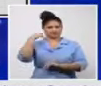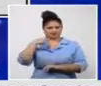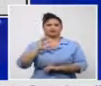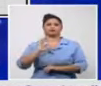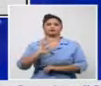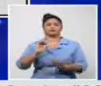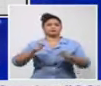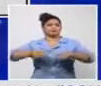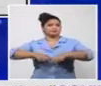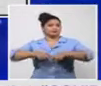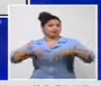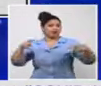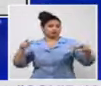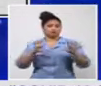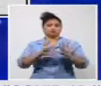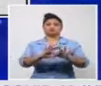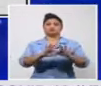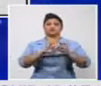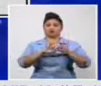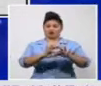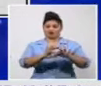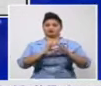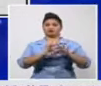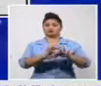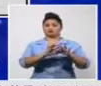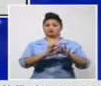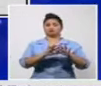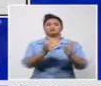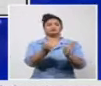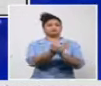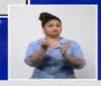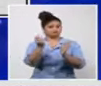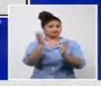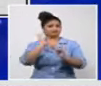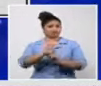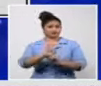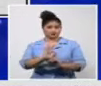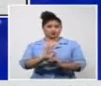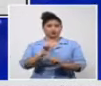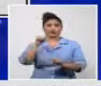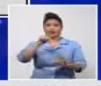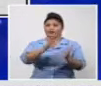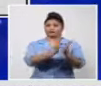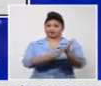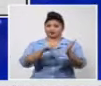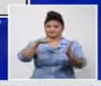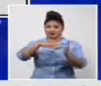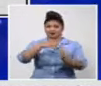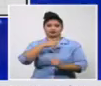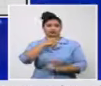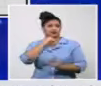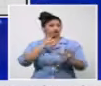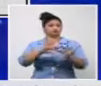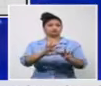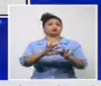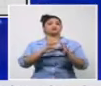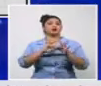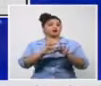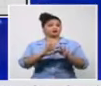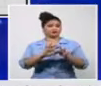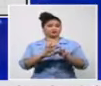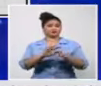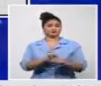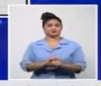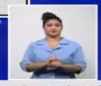cifra que es más alta que todo lo que habíamos tenido hasta ese momento y en febrero